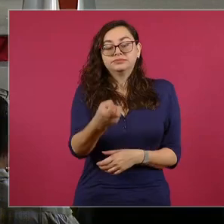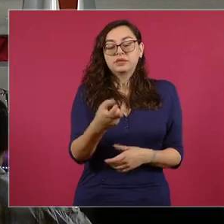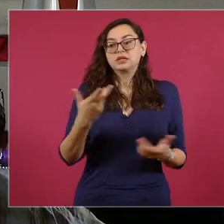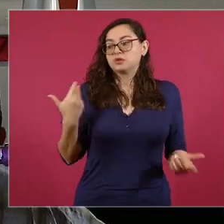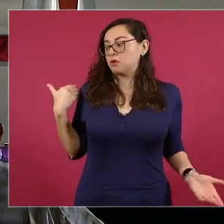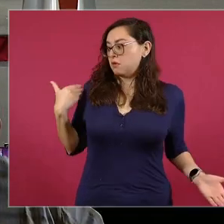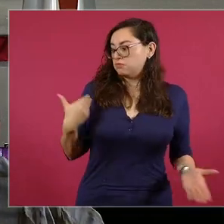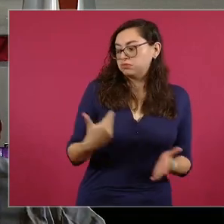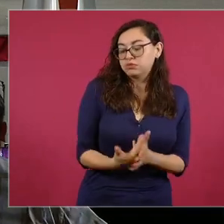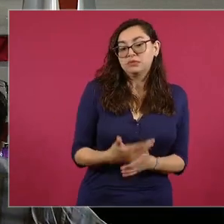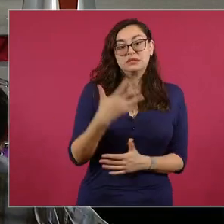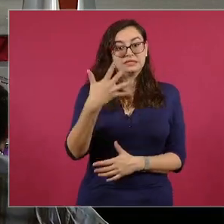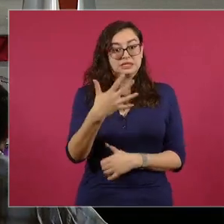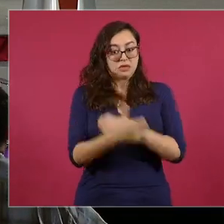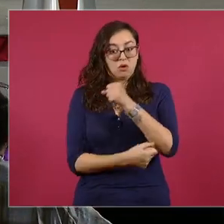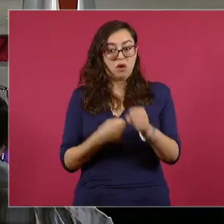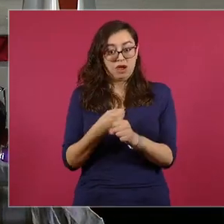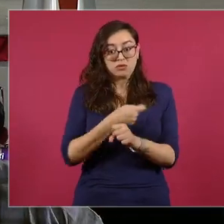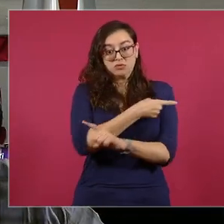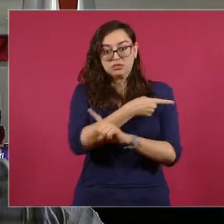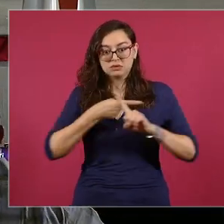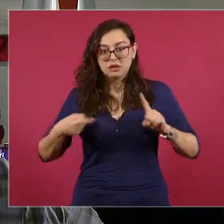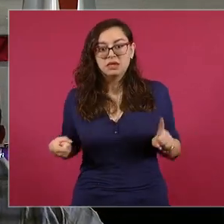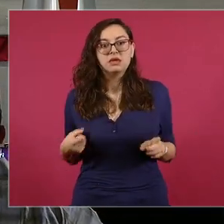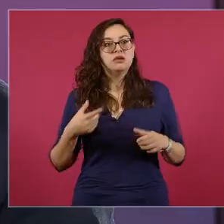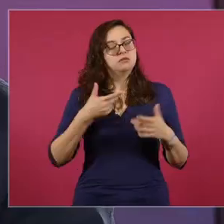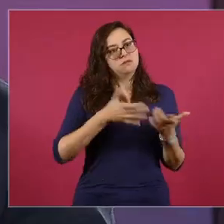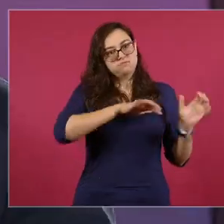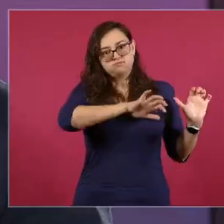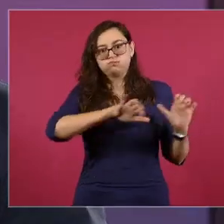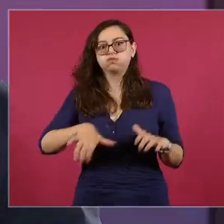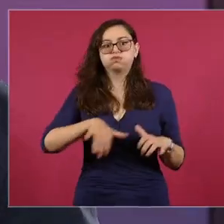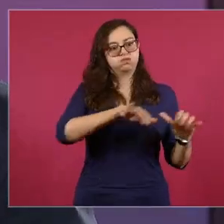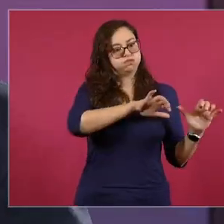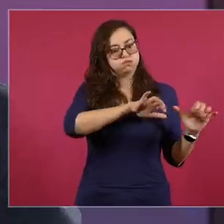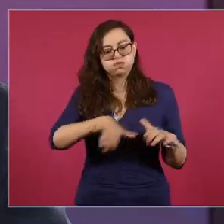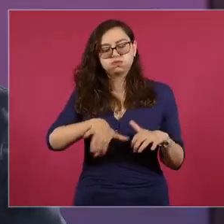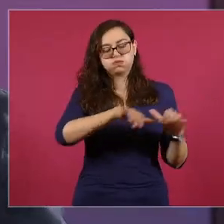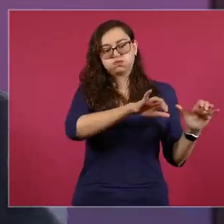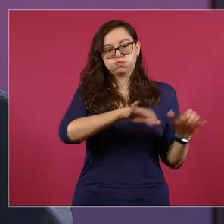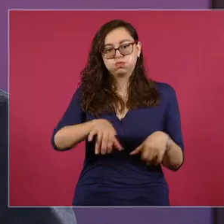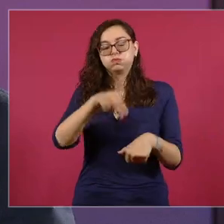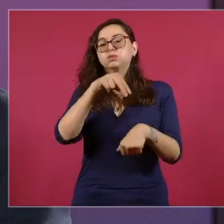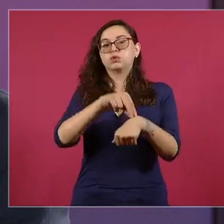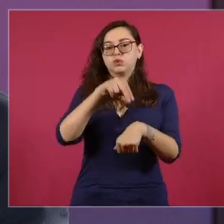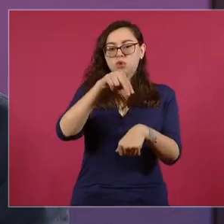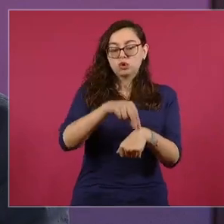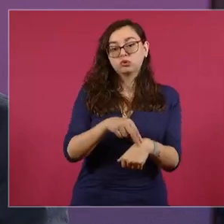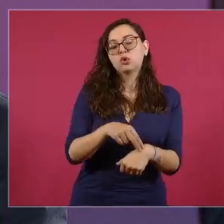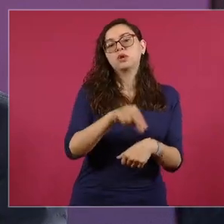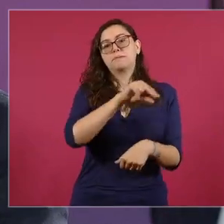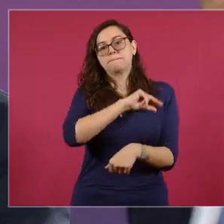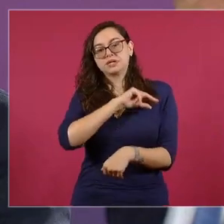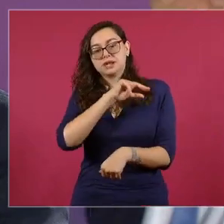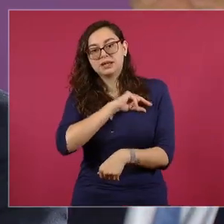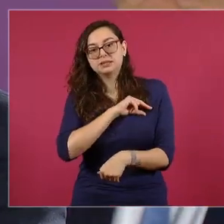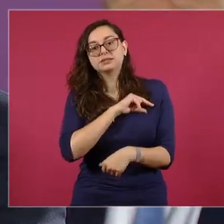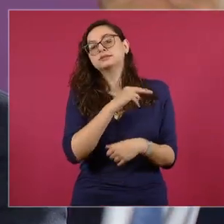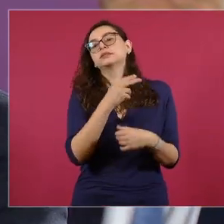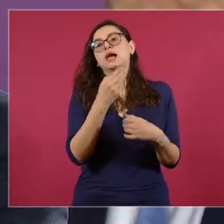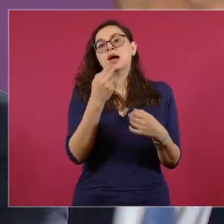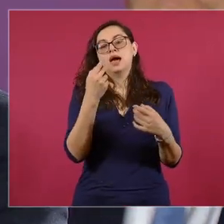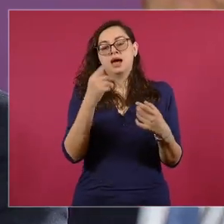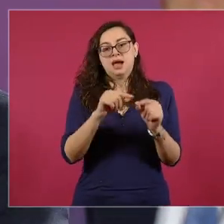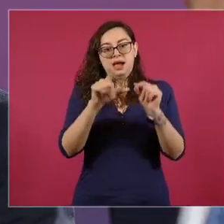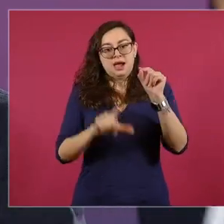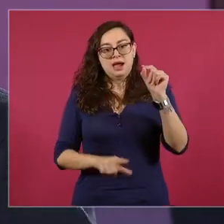nos hemos dado a la tarea de cubrir esa brecha de diferentes maneras. Una de ellas, la contratación de médicos especialistas de la